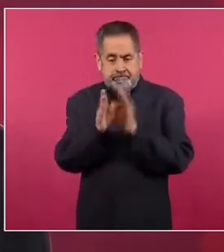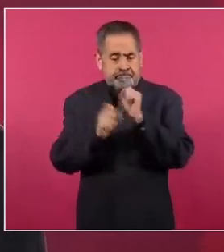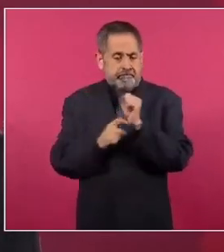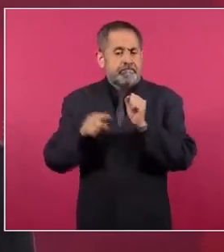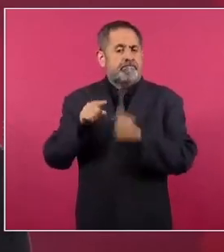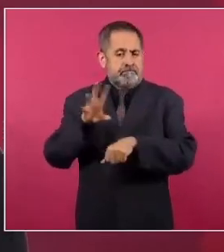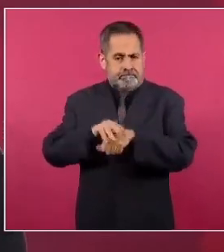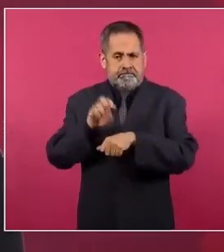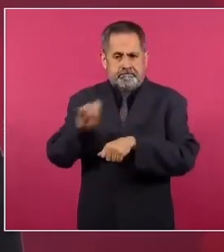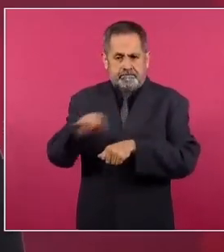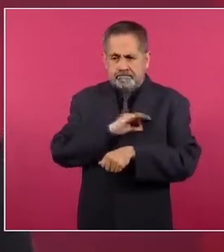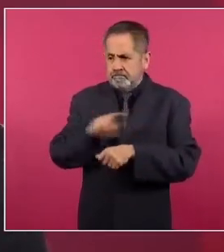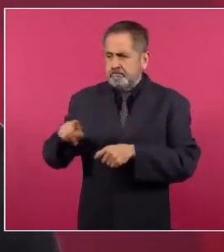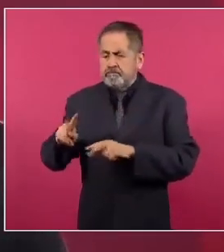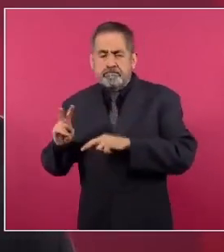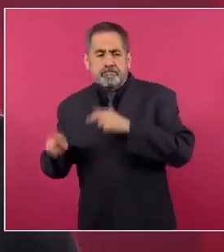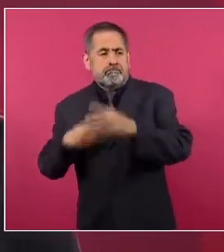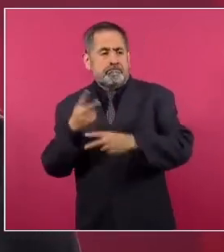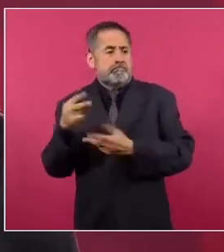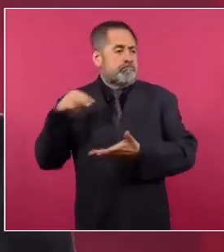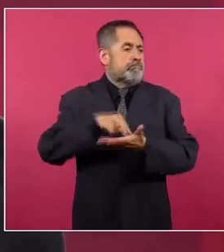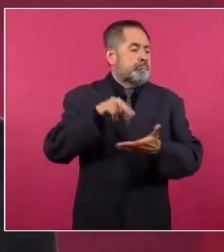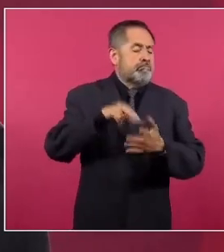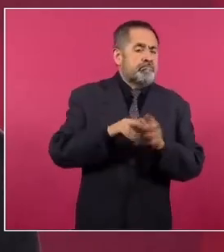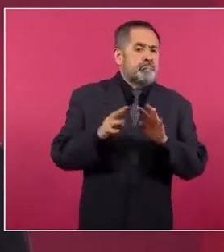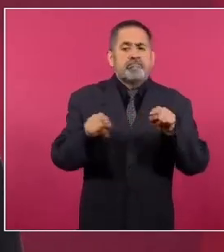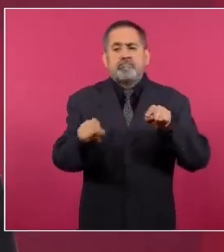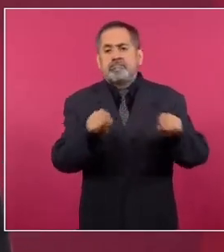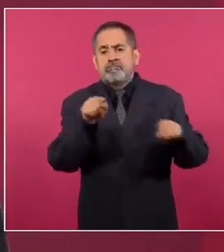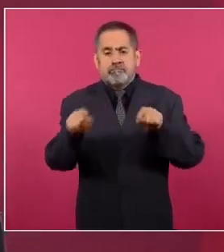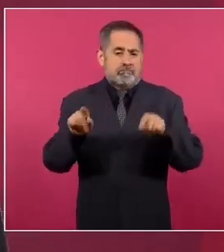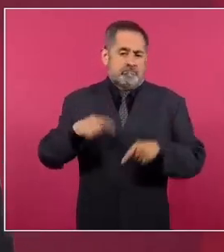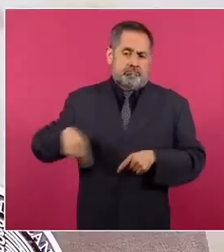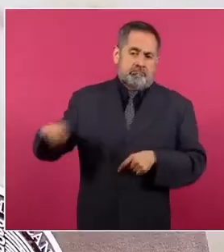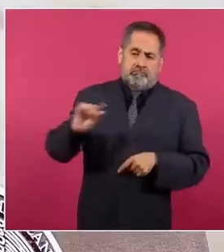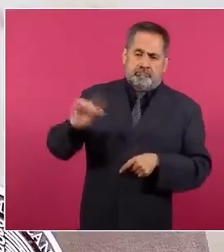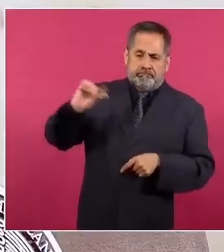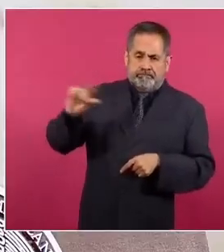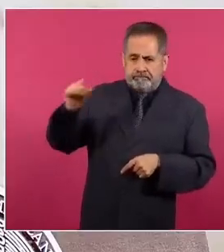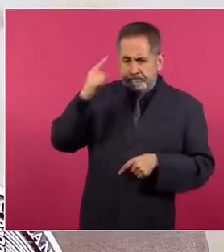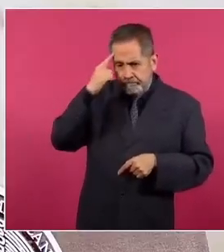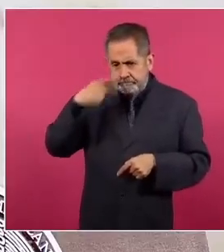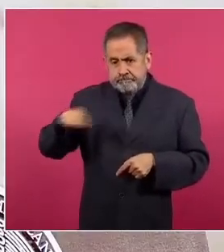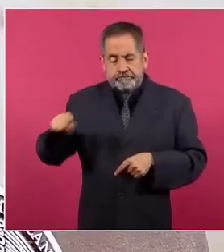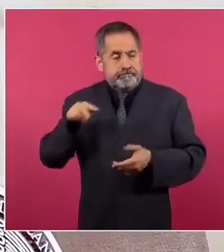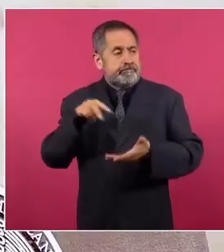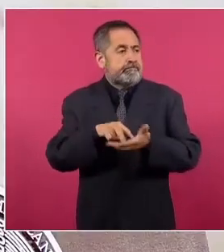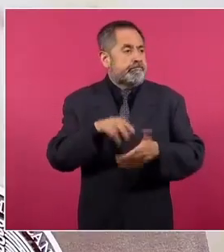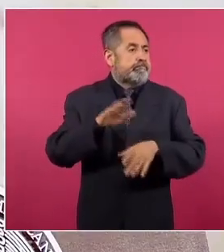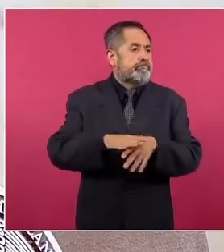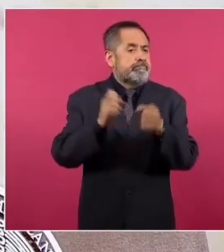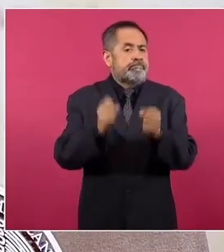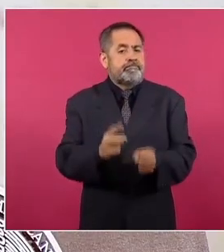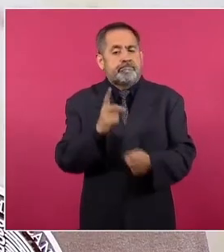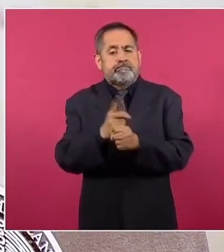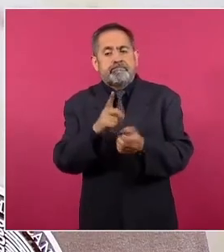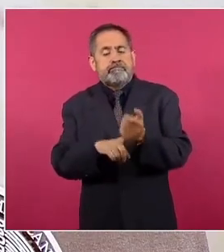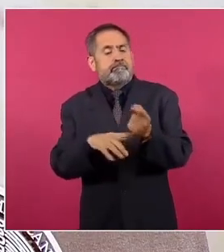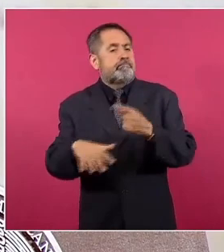y jurídica para disponer de una institución profesional para garantizar la seguridad pública.